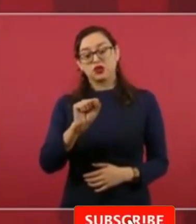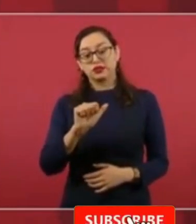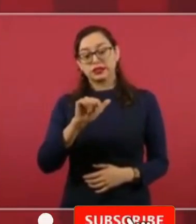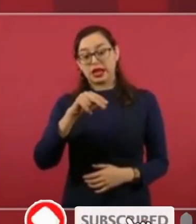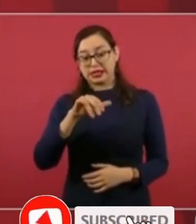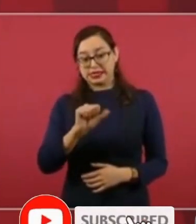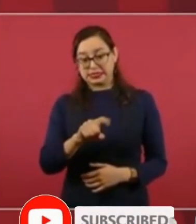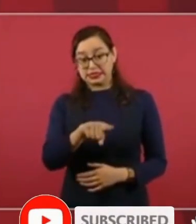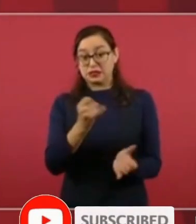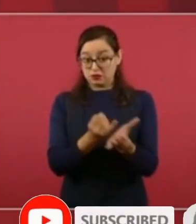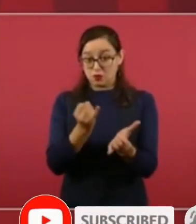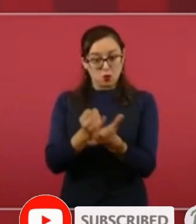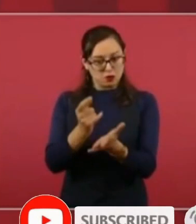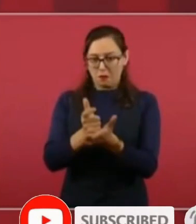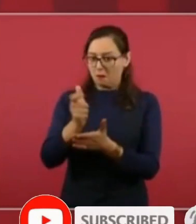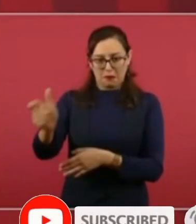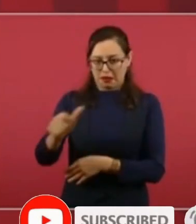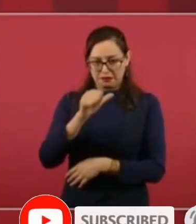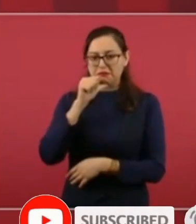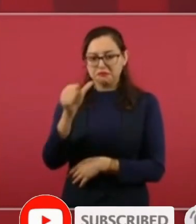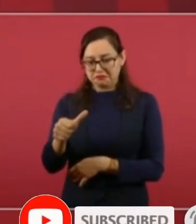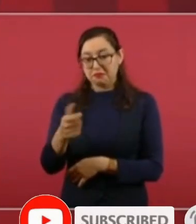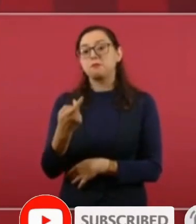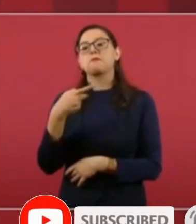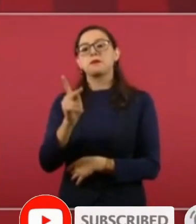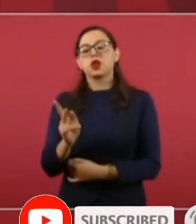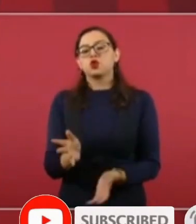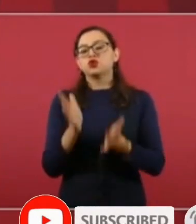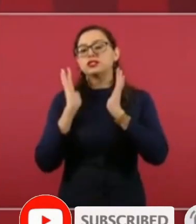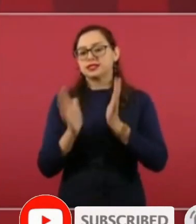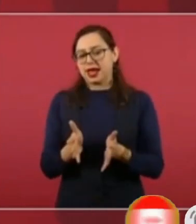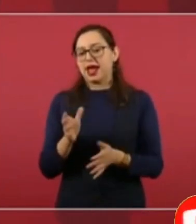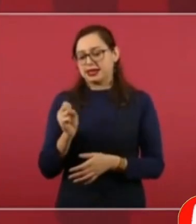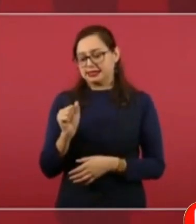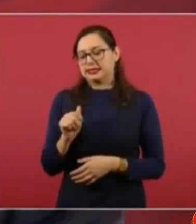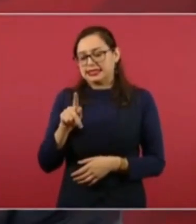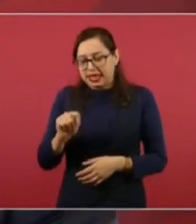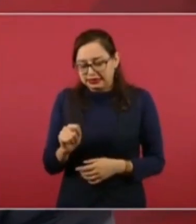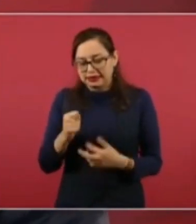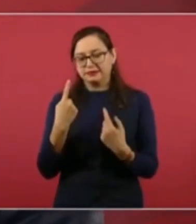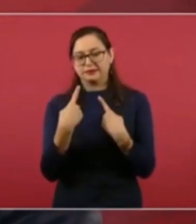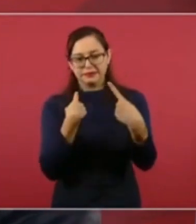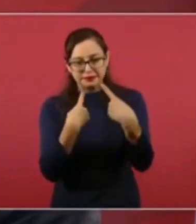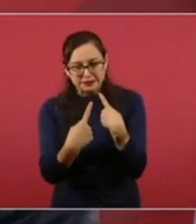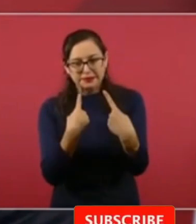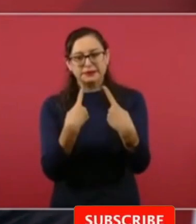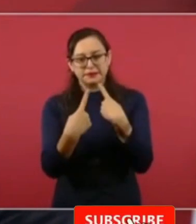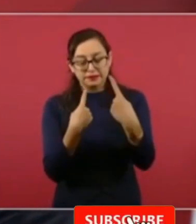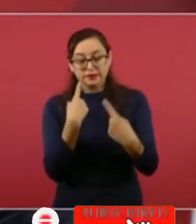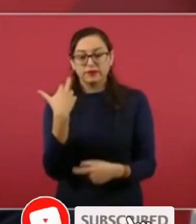a un acuerdo o este se está haciendo una revisión de